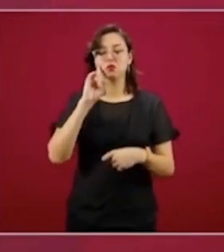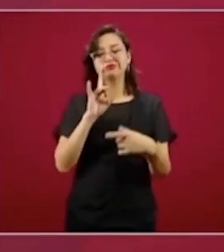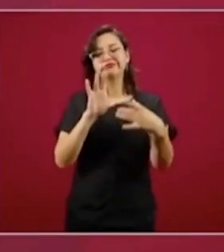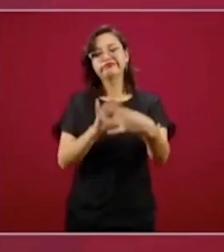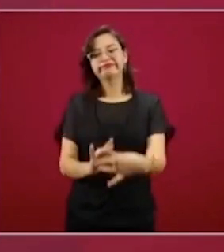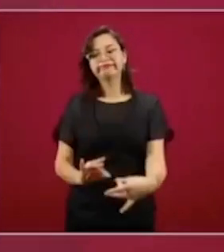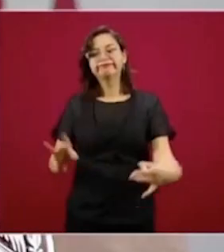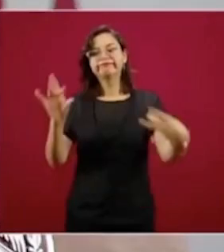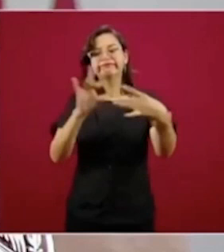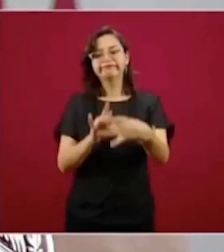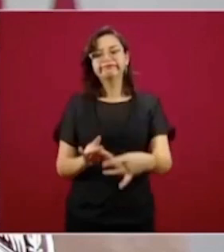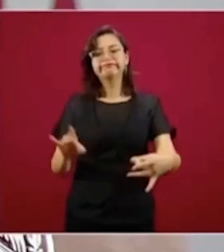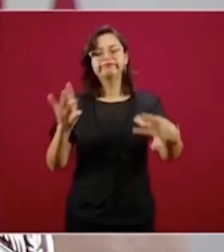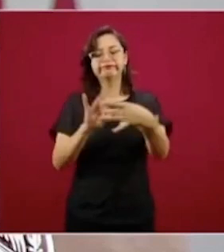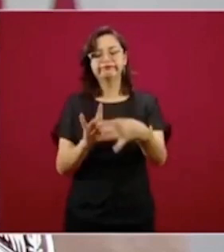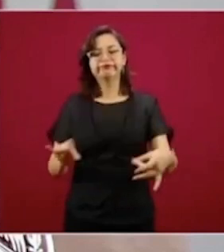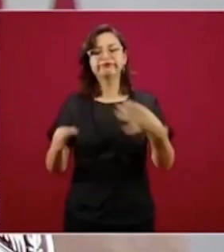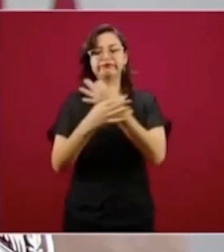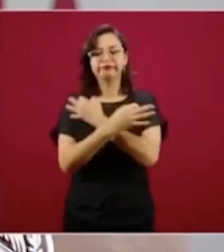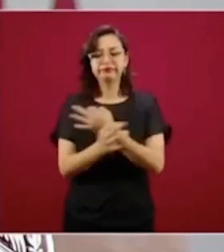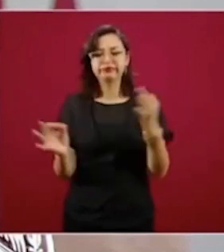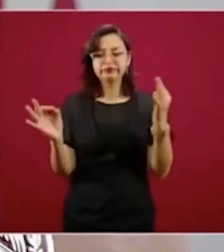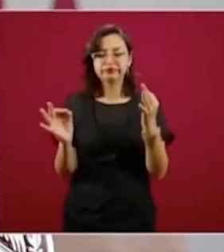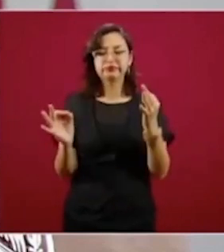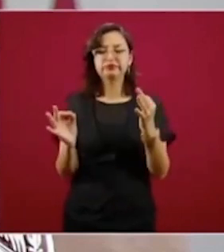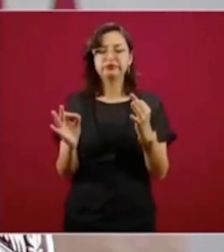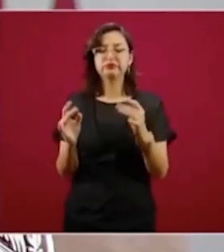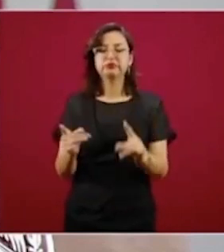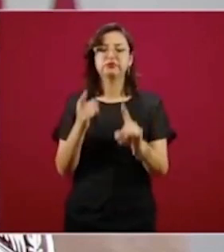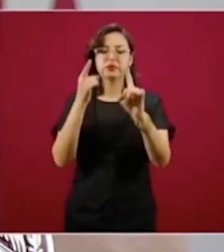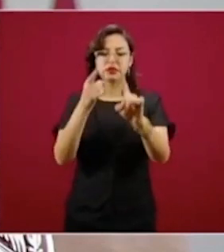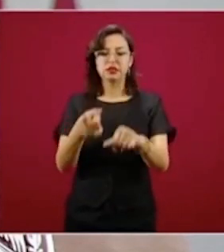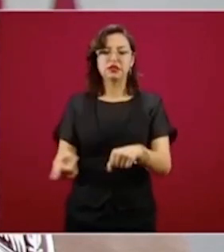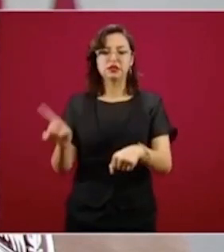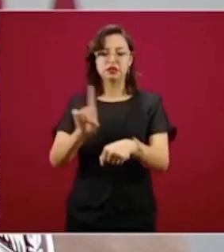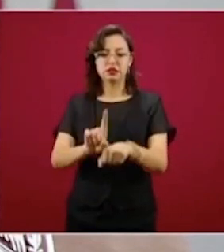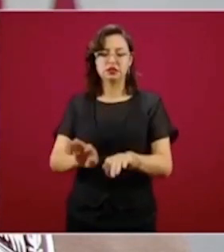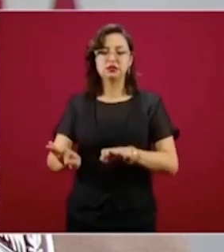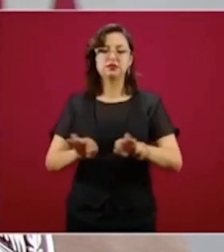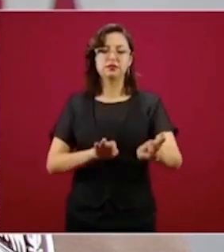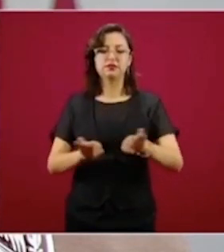con motivo del Día del Trabajo.